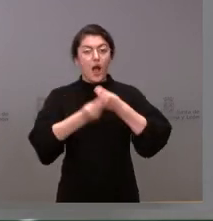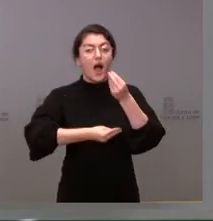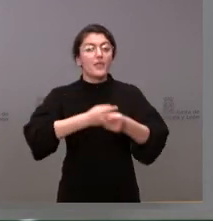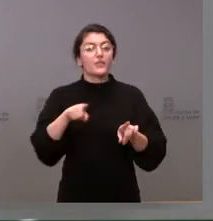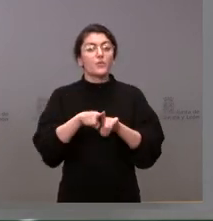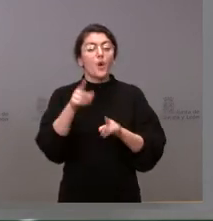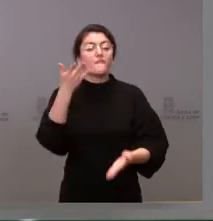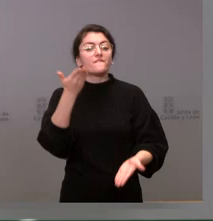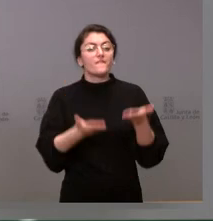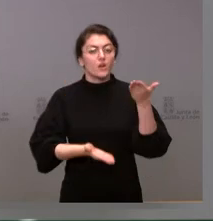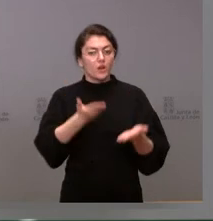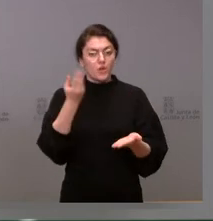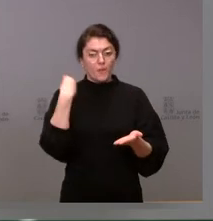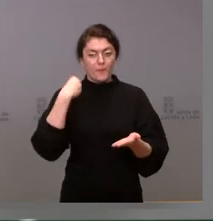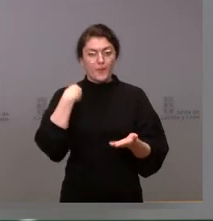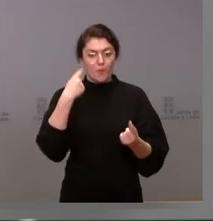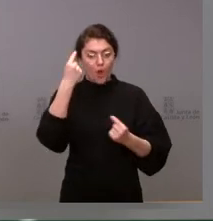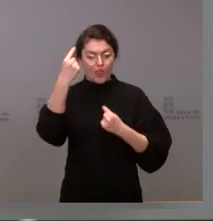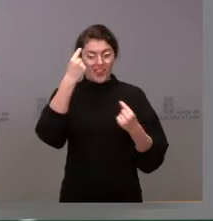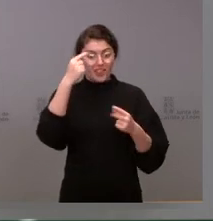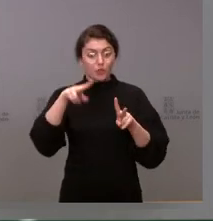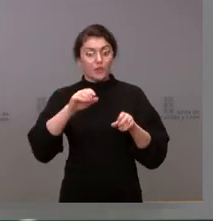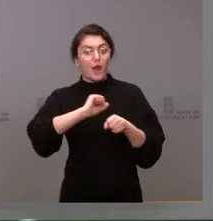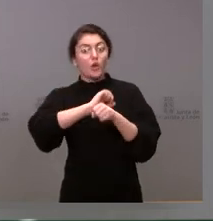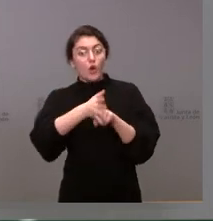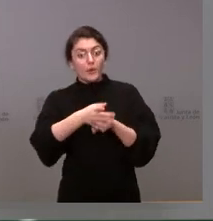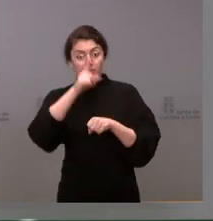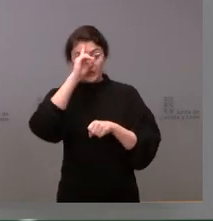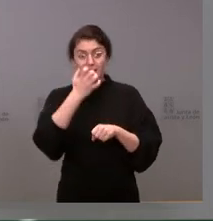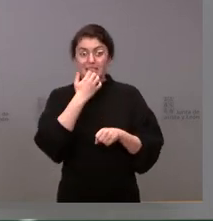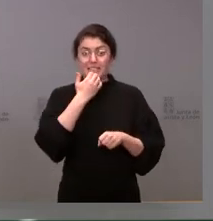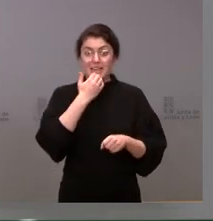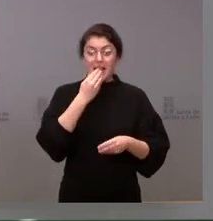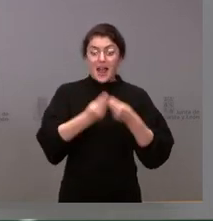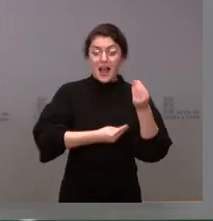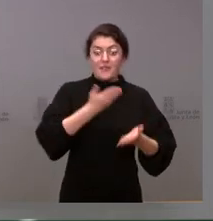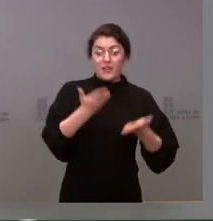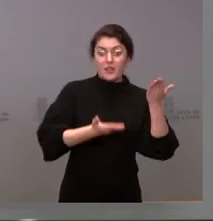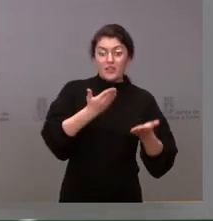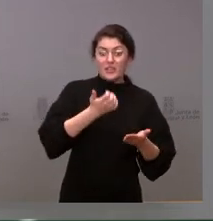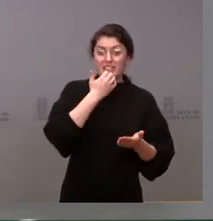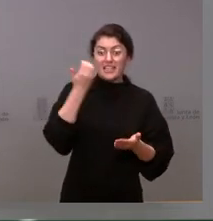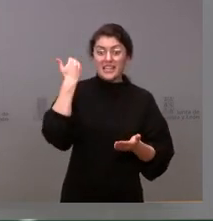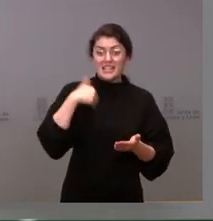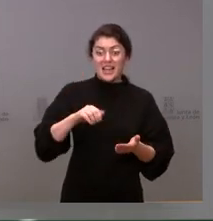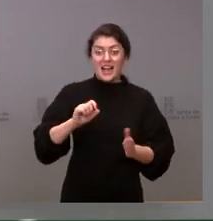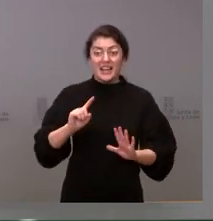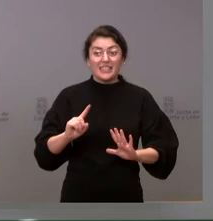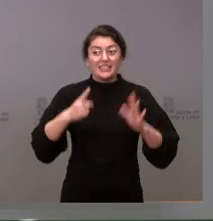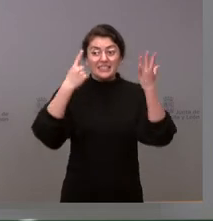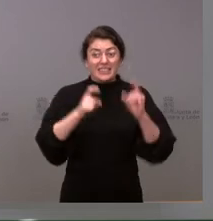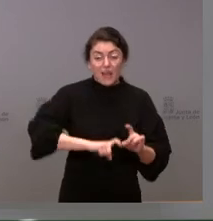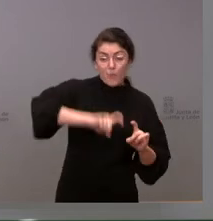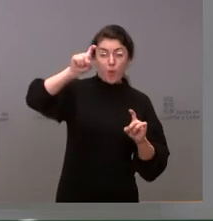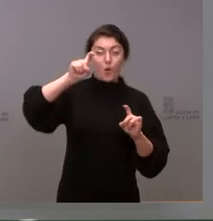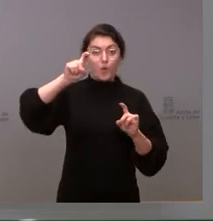de con estos datos que nos han facilitado del COVID si ya ha terminado la sexta ola y qué se espera en el futuro desde la Junta cómo